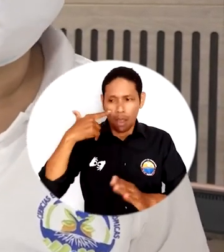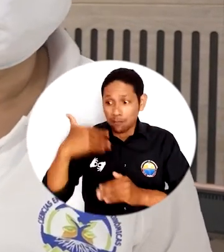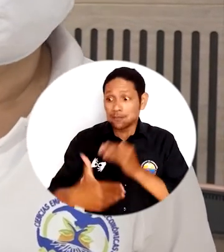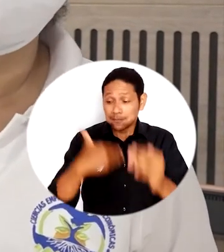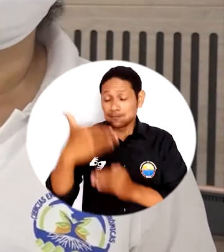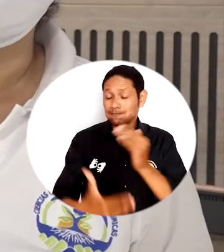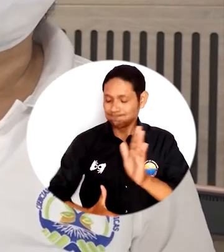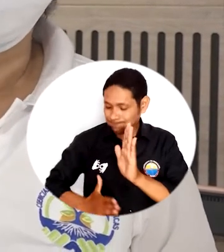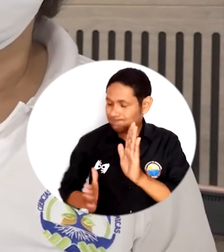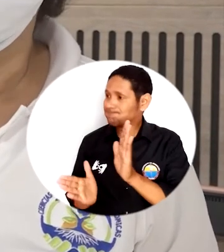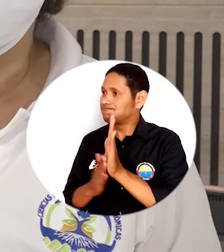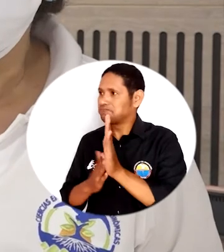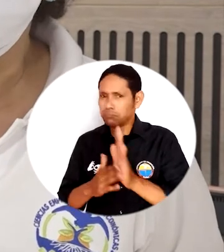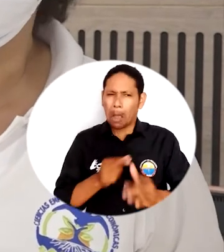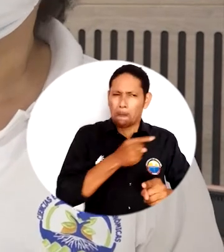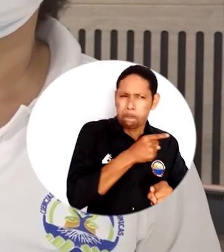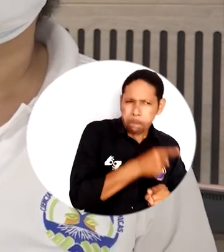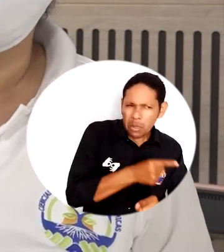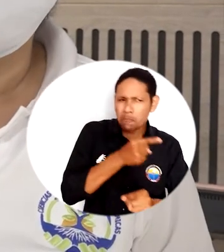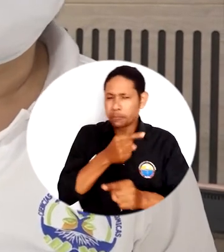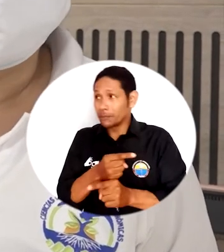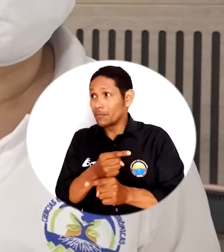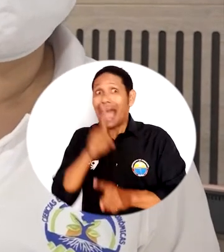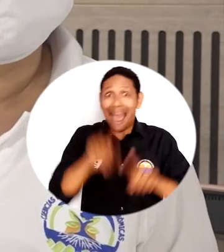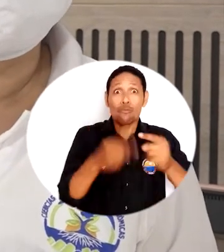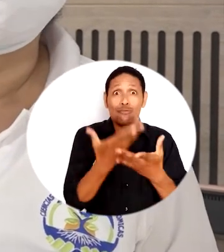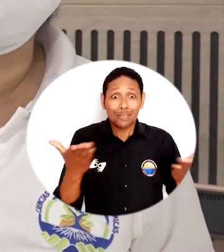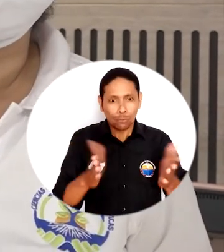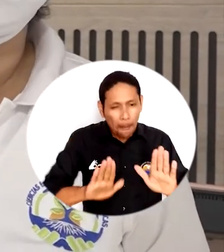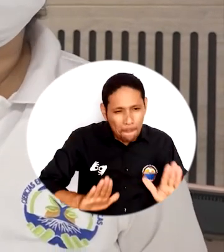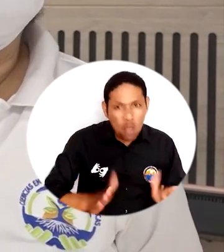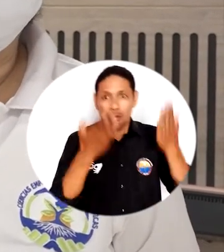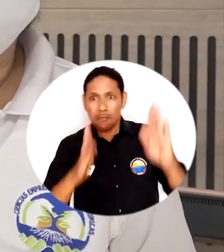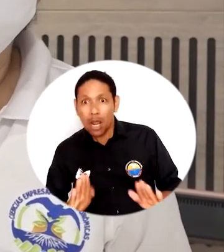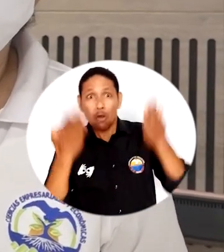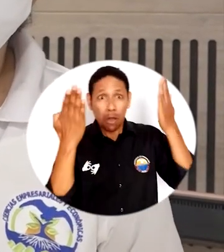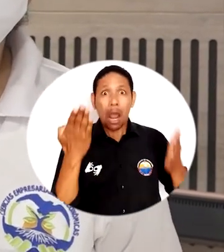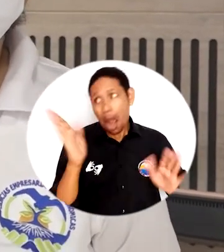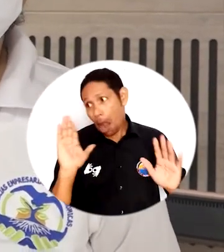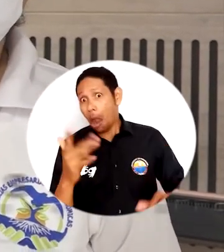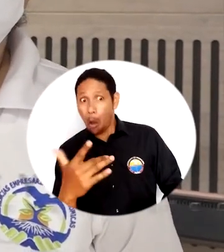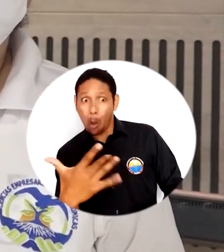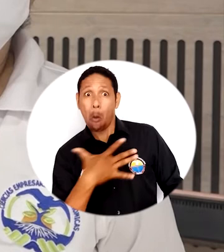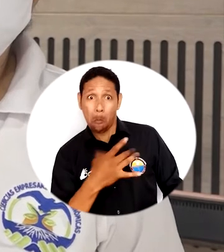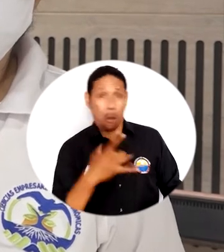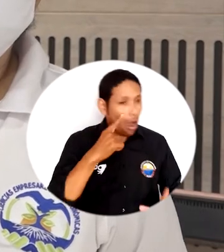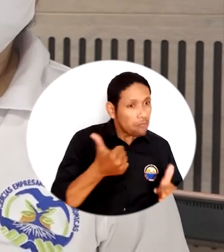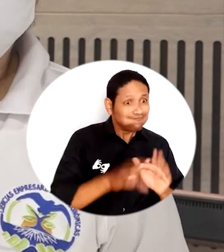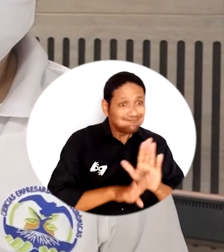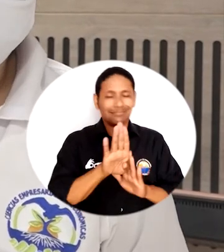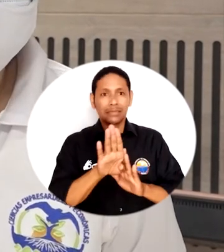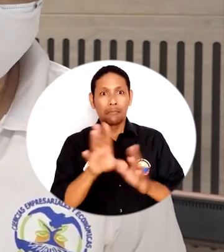de su desarrollo, de sus aciertos, de sus oportunidades de mejoramiento y sobre todo ese